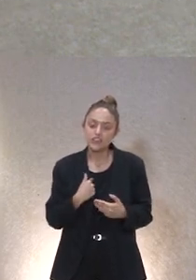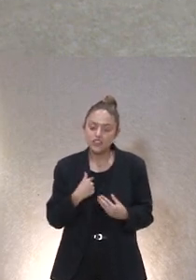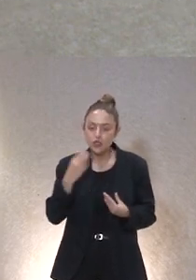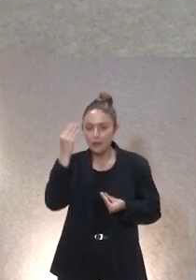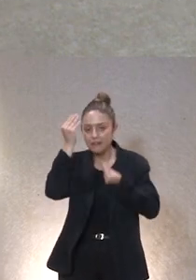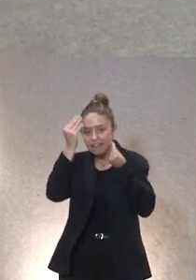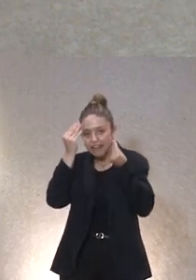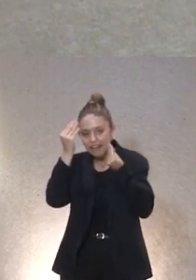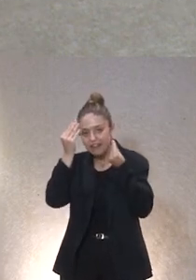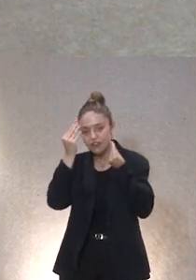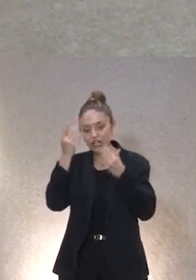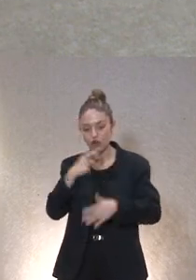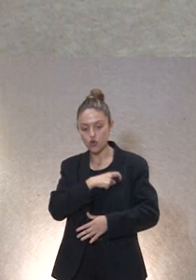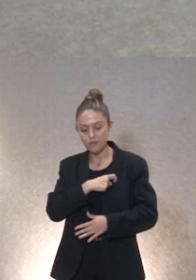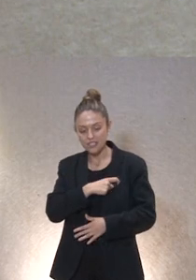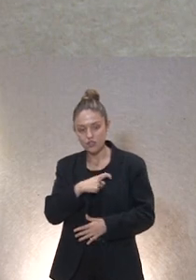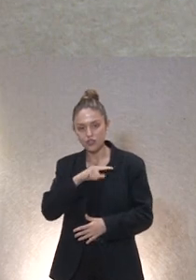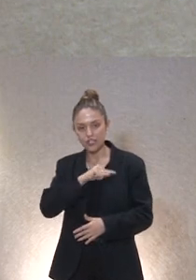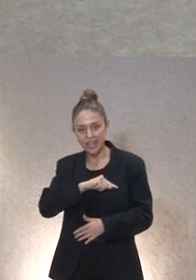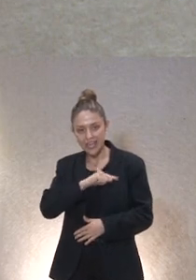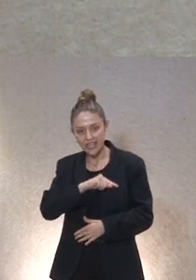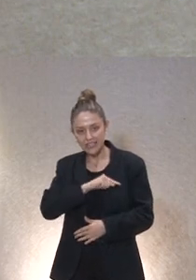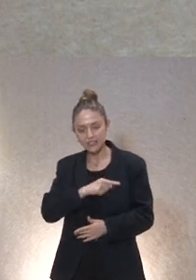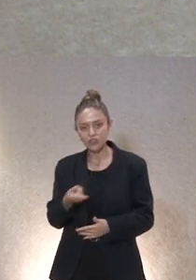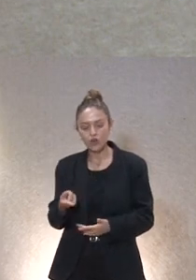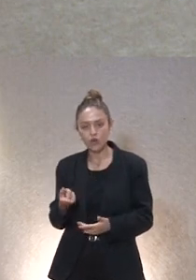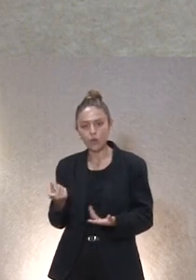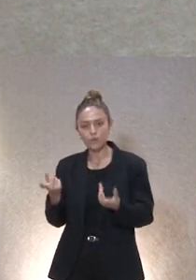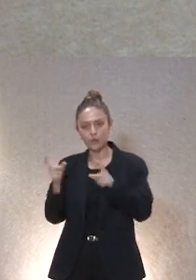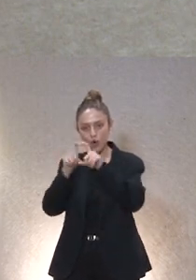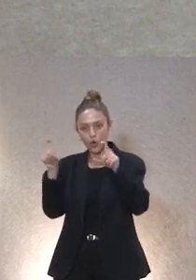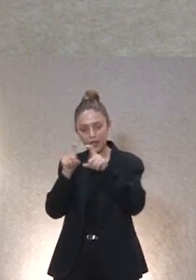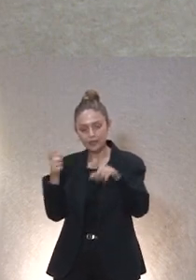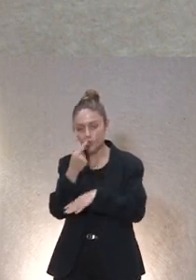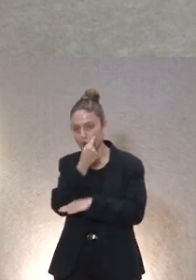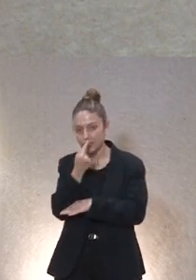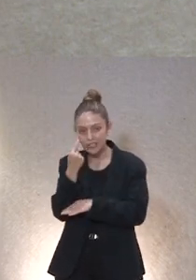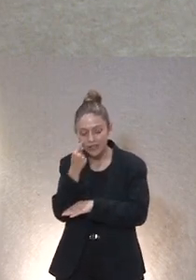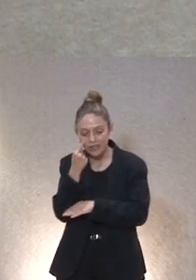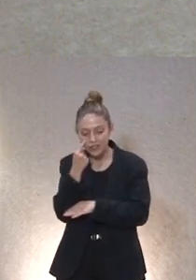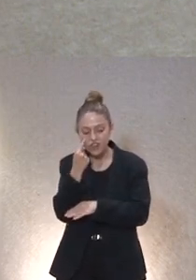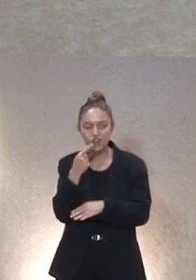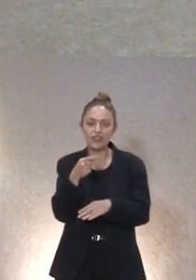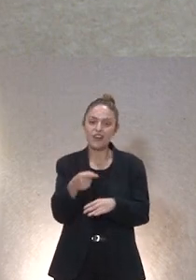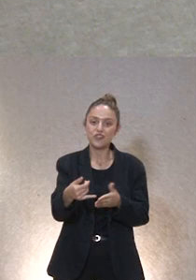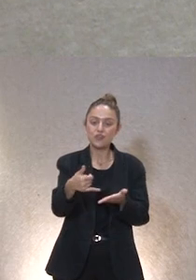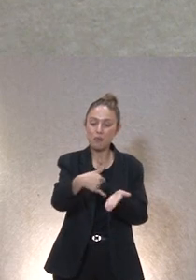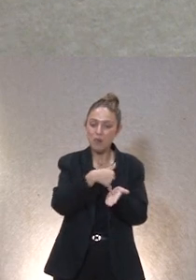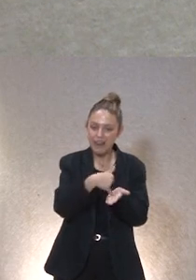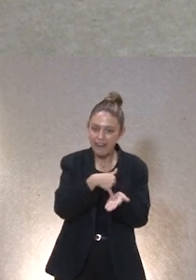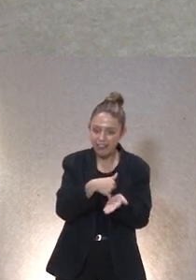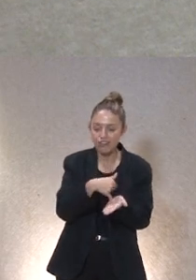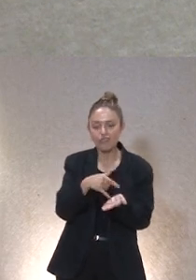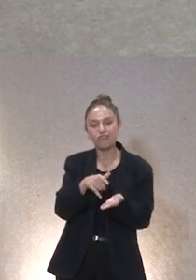donde las comisiones de ética o esos organismos o esos observatorios de vulneración de los derechos tienen que